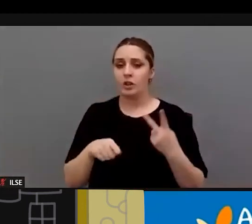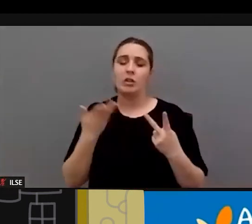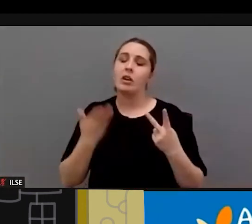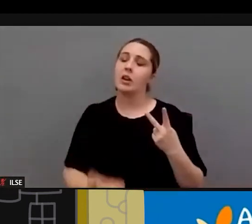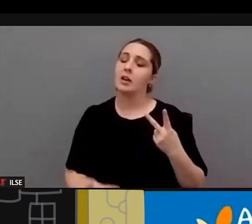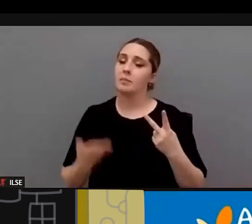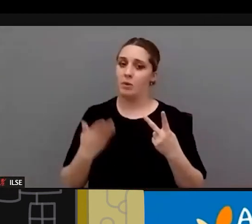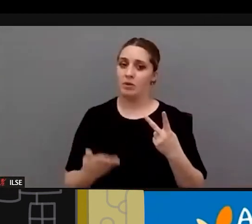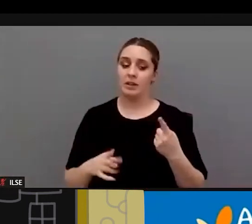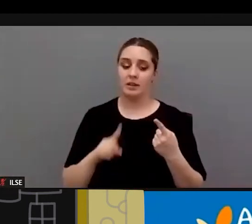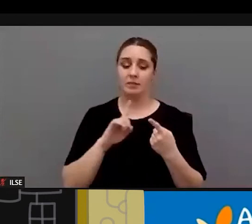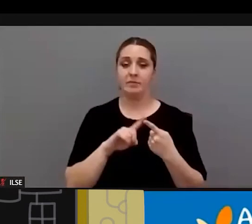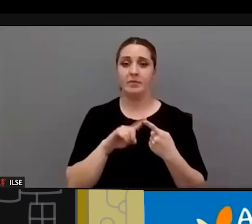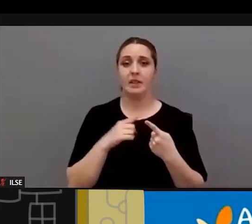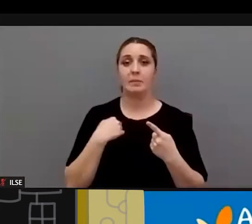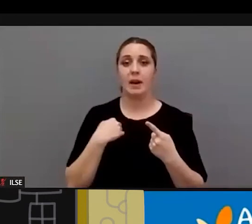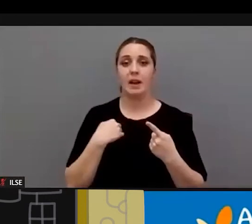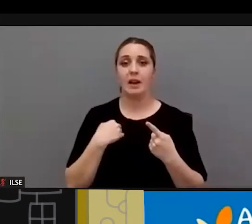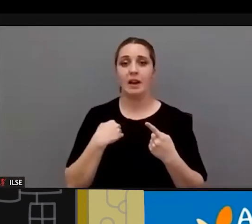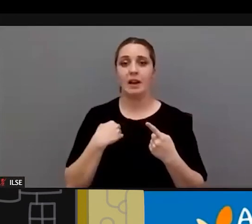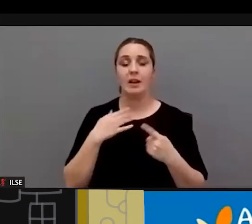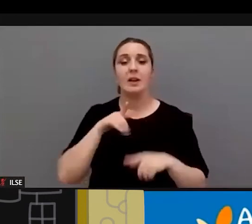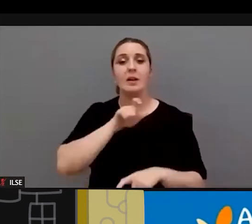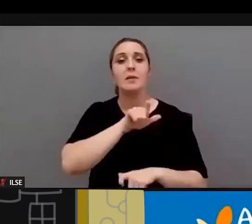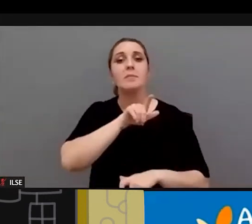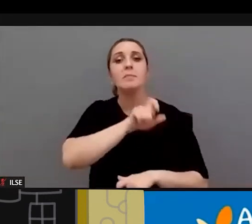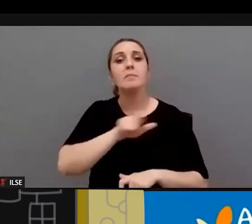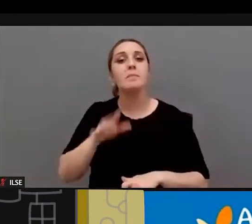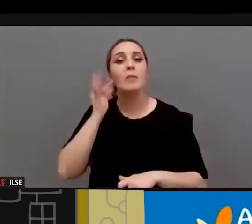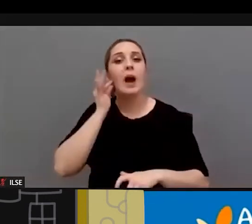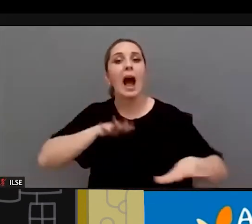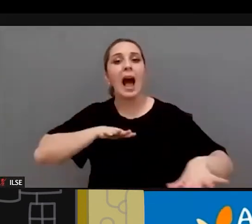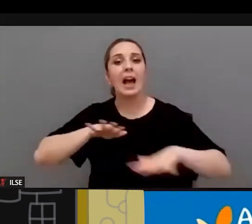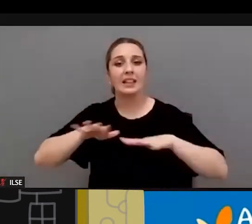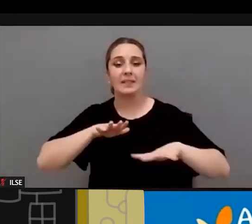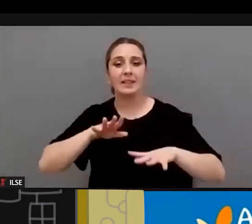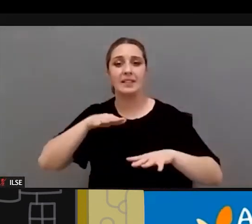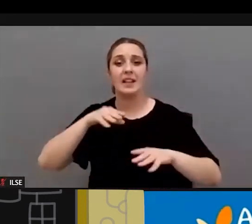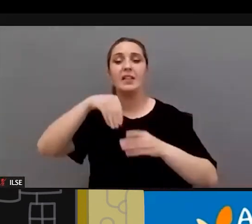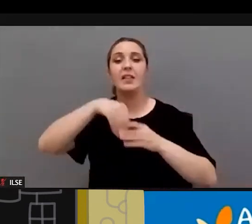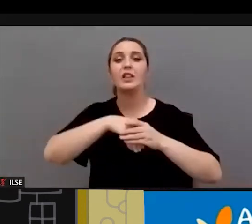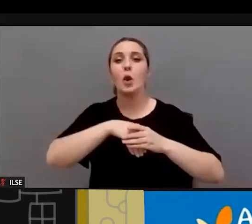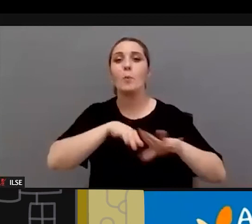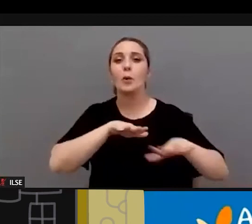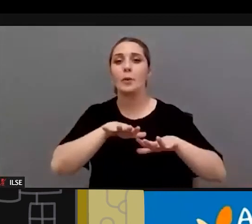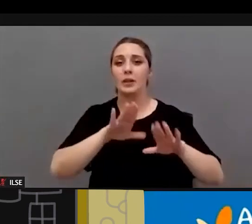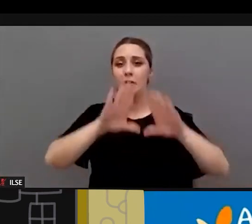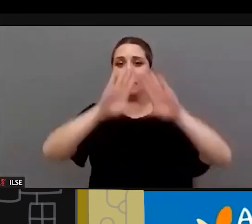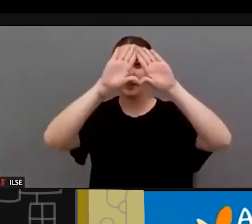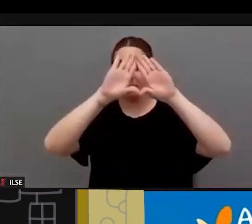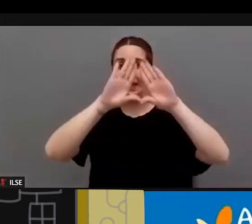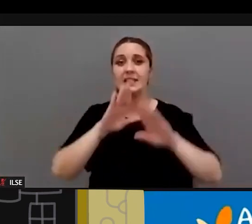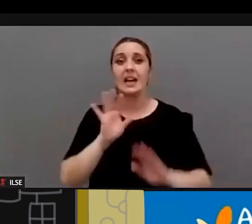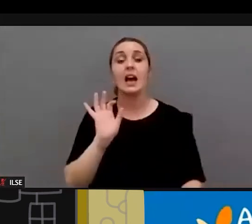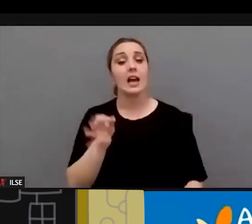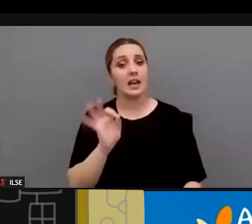una es la presencia de las activistas de las mujeres activistas en los movimientos feministas que es verdad y que